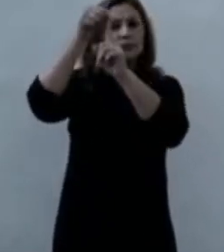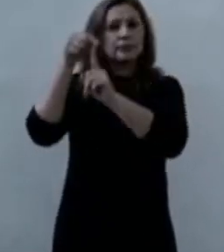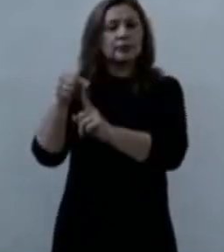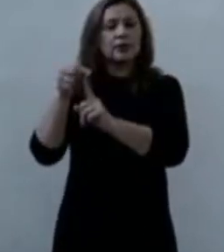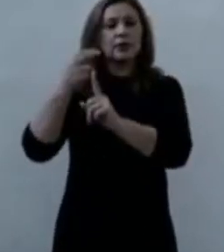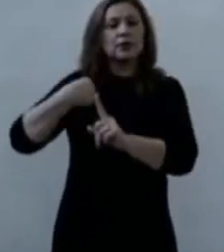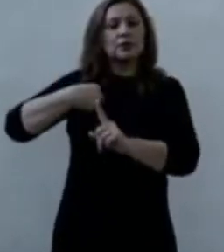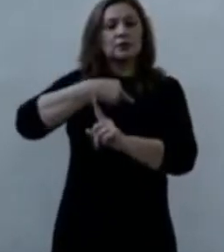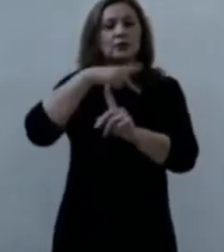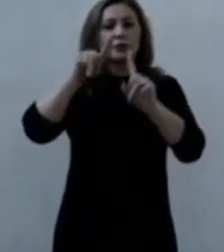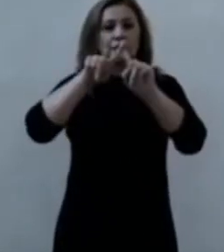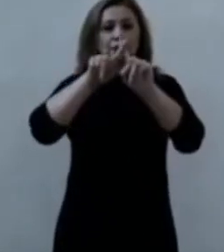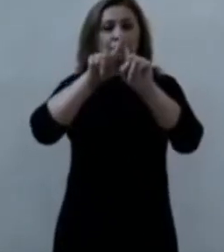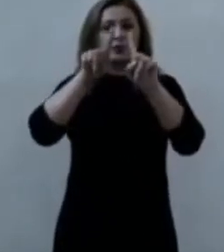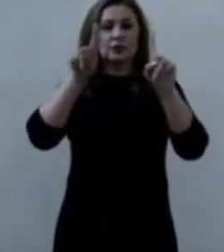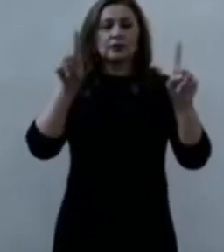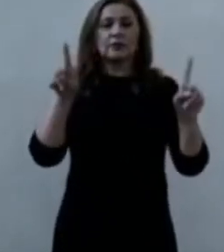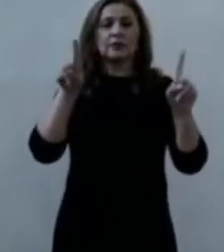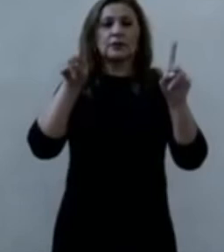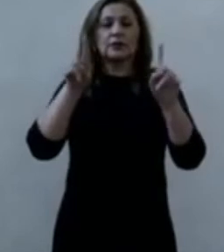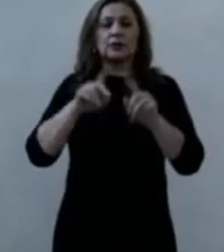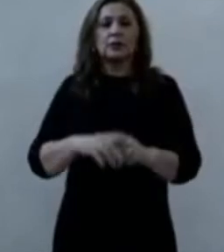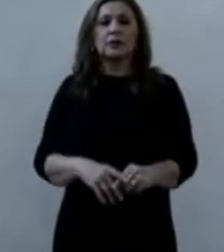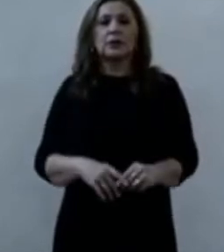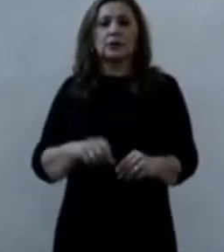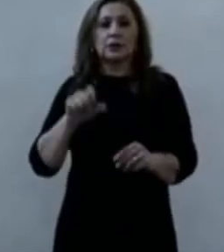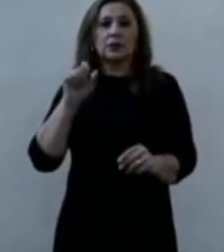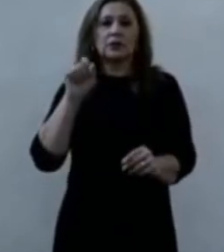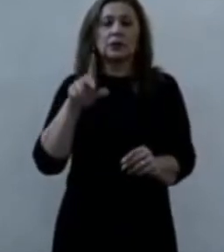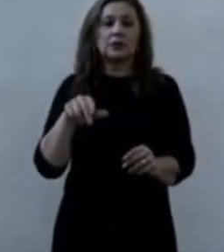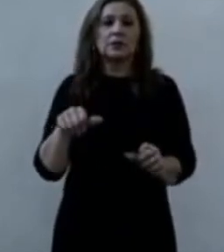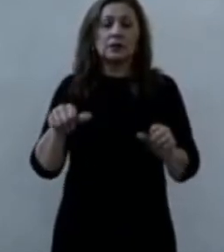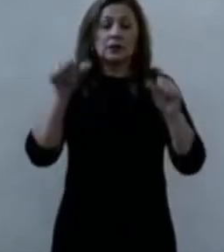y también atención,